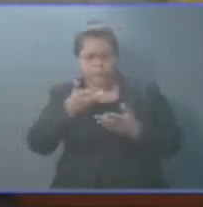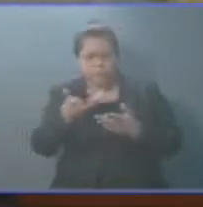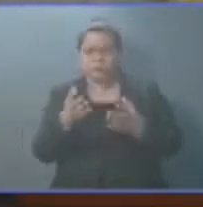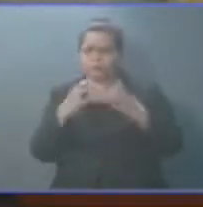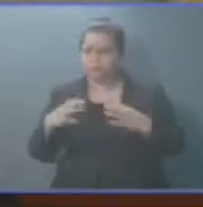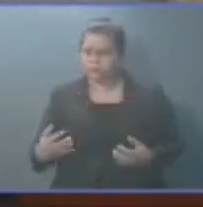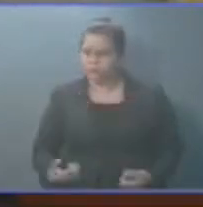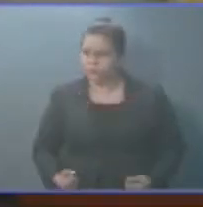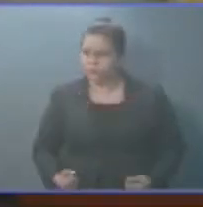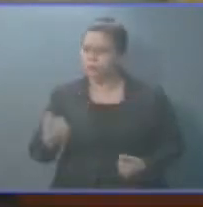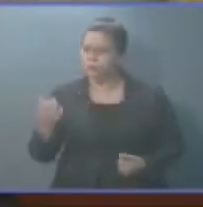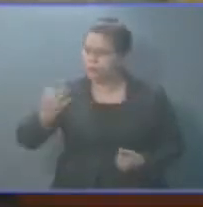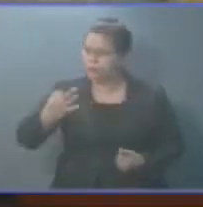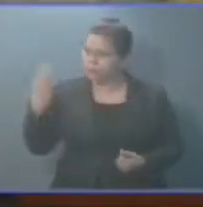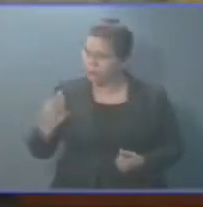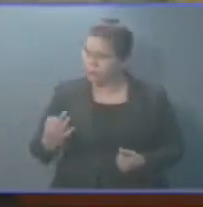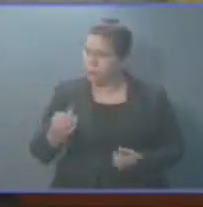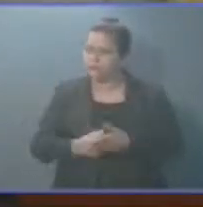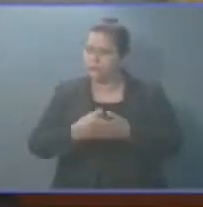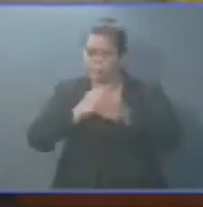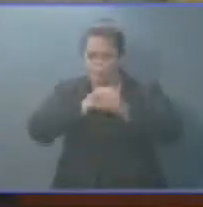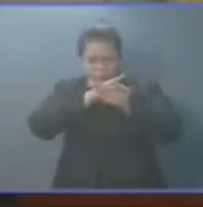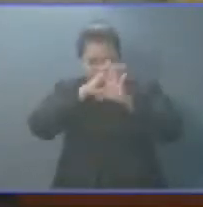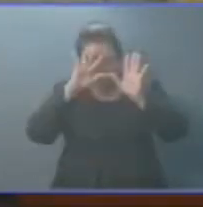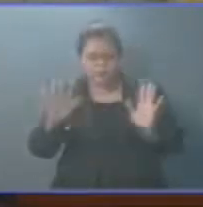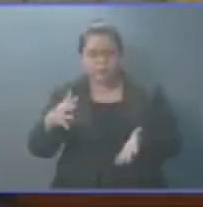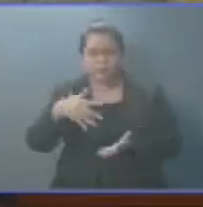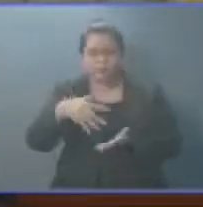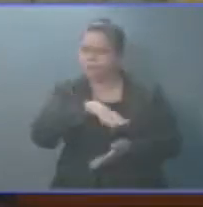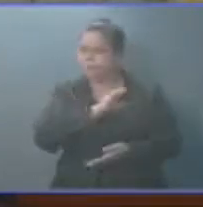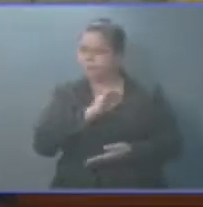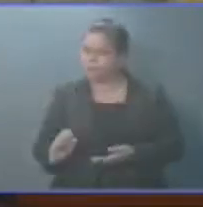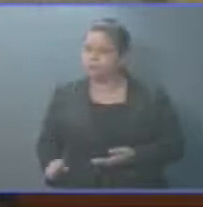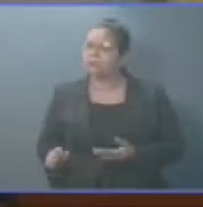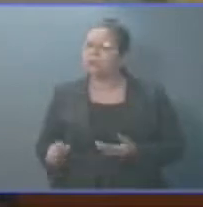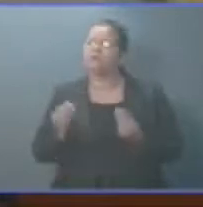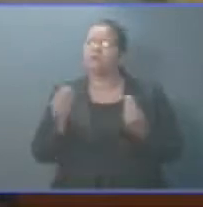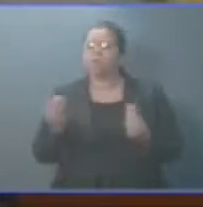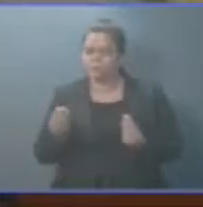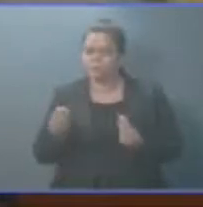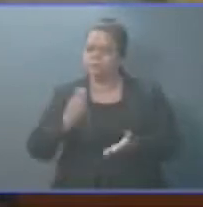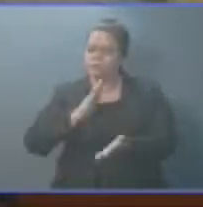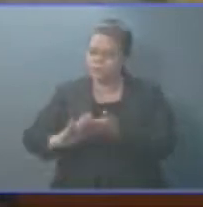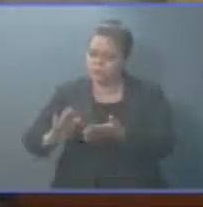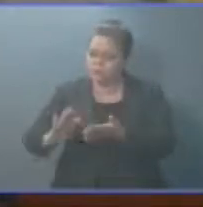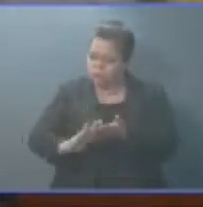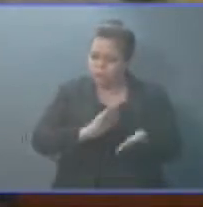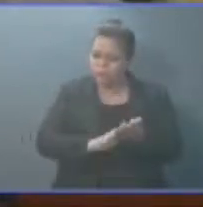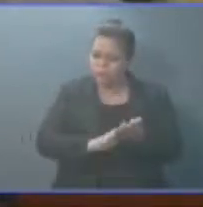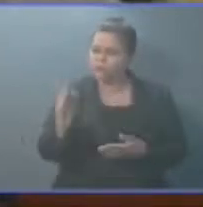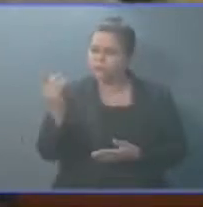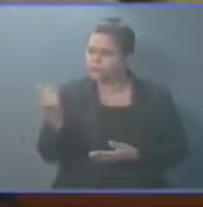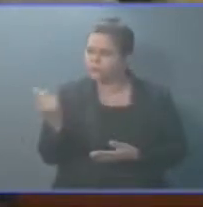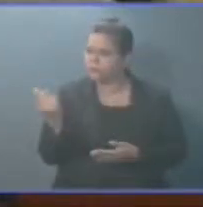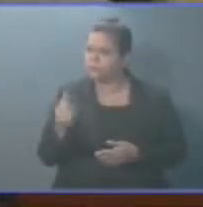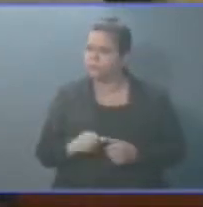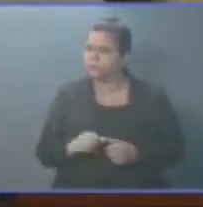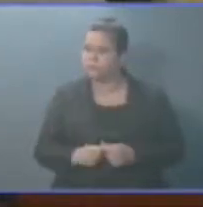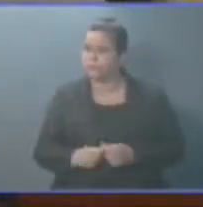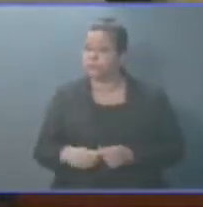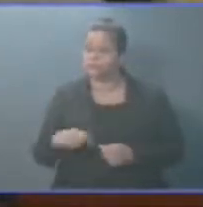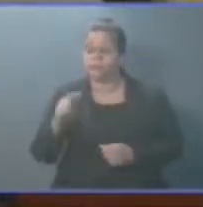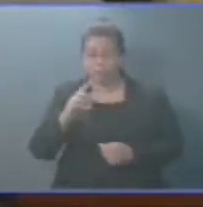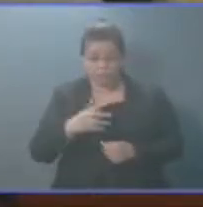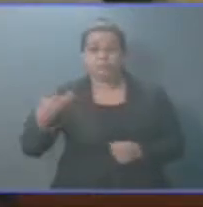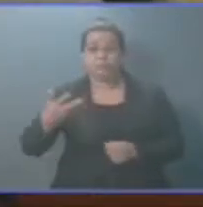gobierno. Debe de quedarle claro a los salvadoreños de cómo van a gastarse definitivamente estos recursos. Por eso